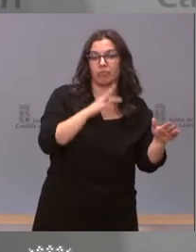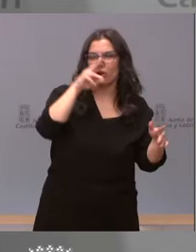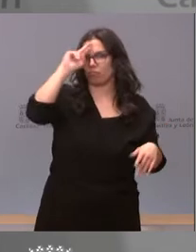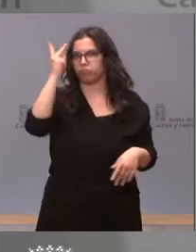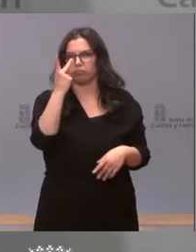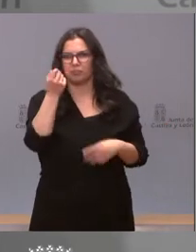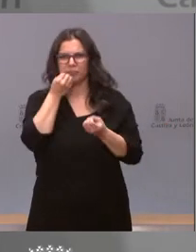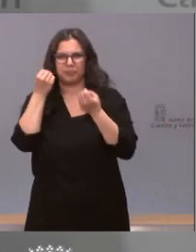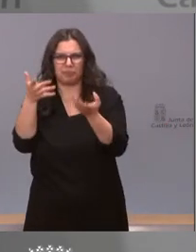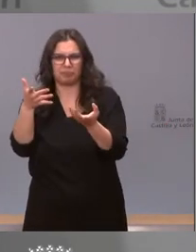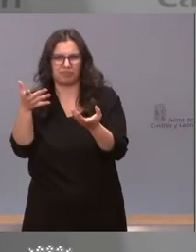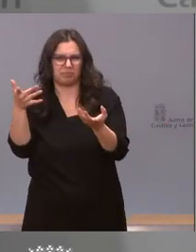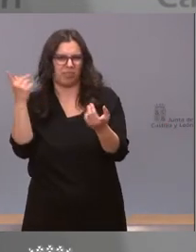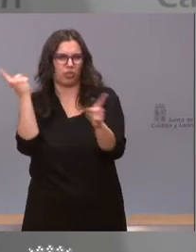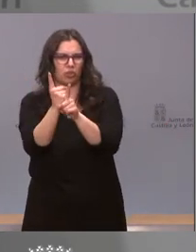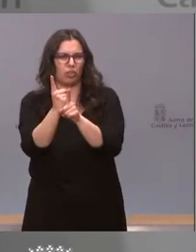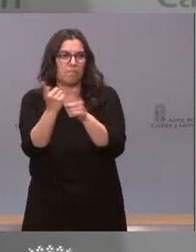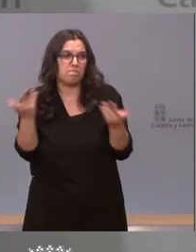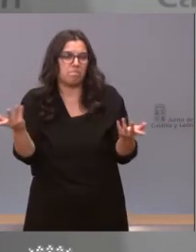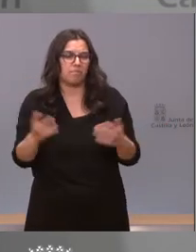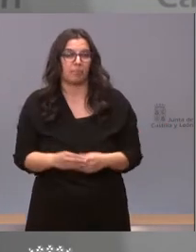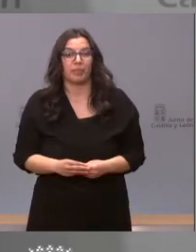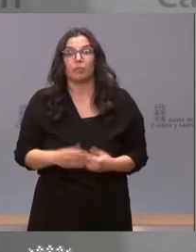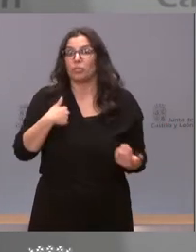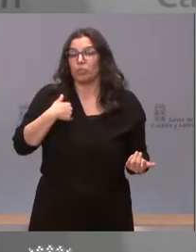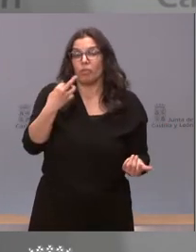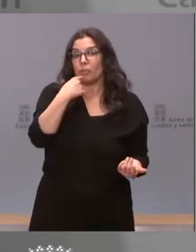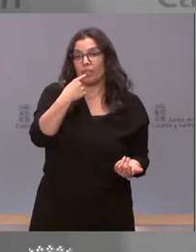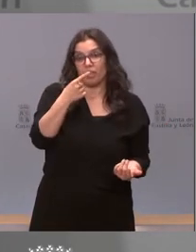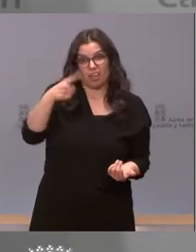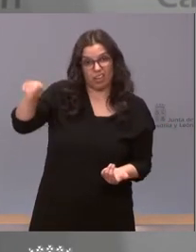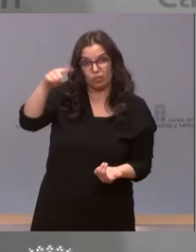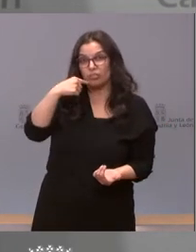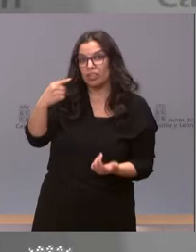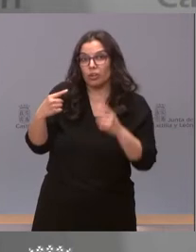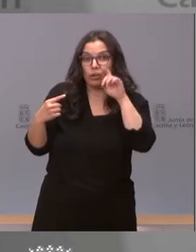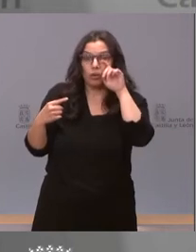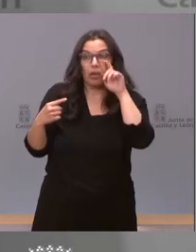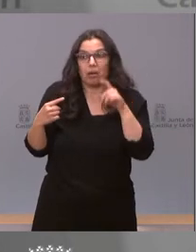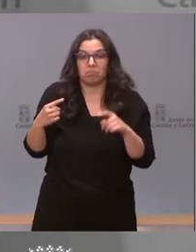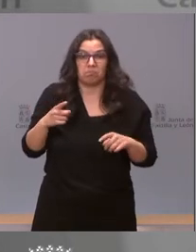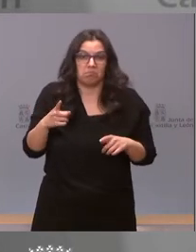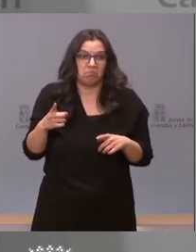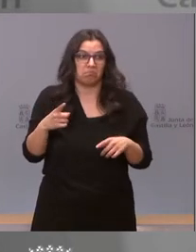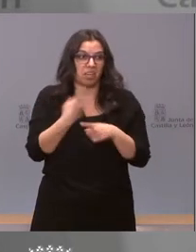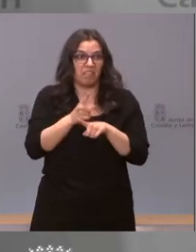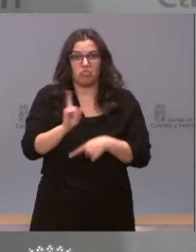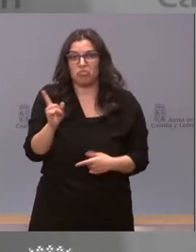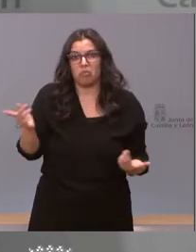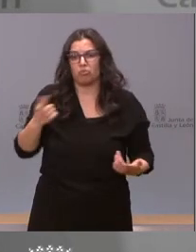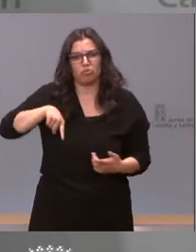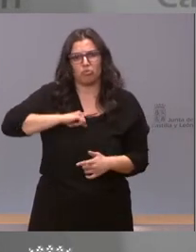declaraciones como las que se han hecho a este respecto en estos días. Pero he de decirles a todos ellos que esto no nos va a alterar. Vamos a seguir trabajando